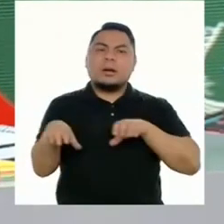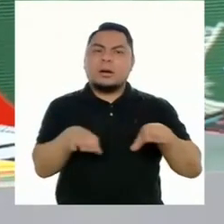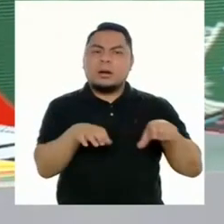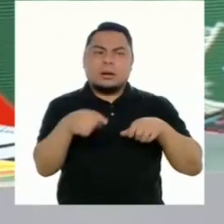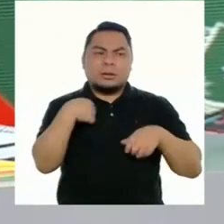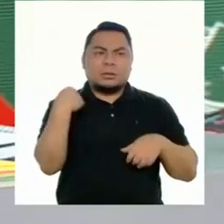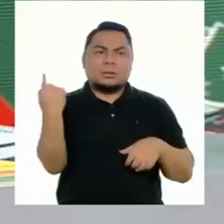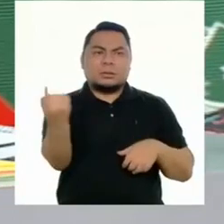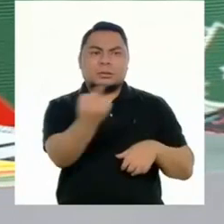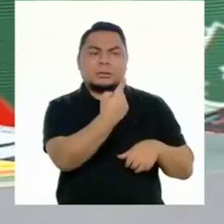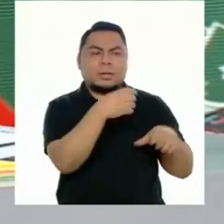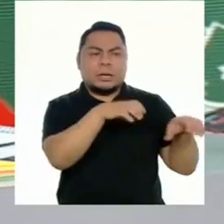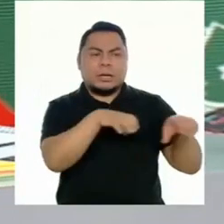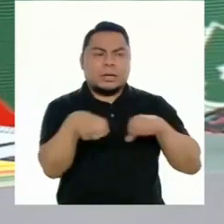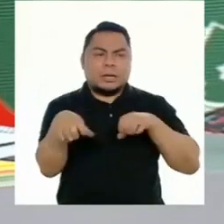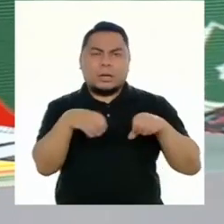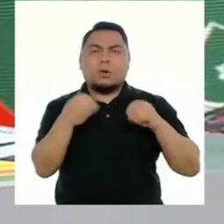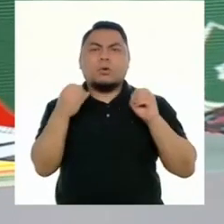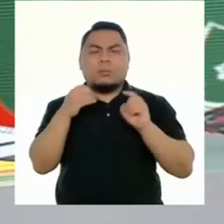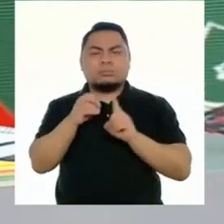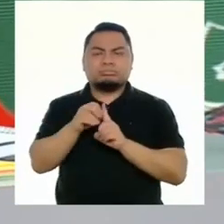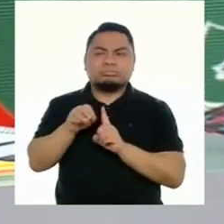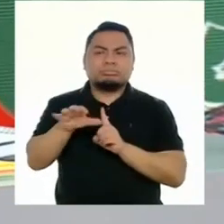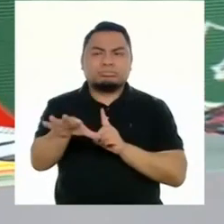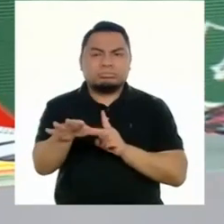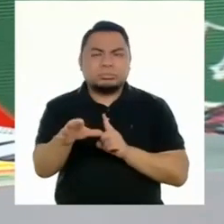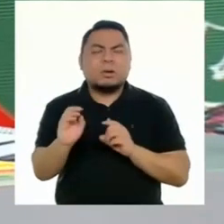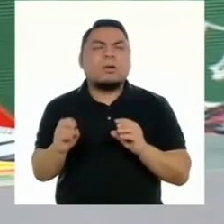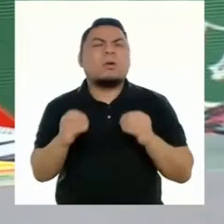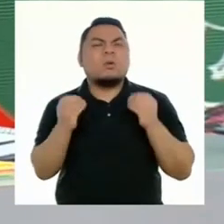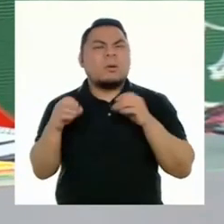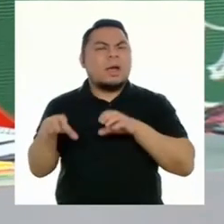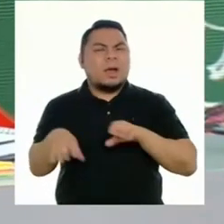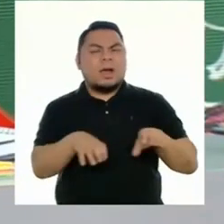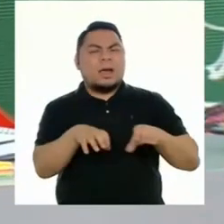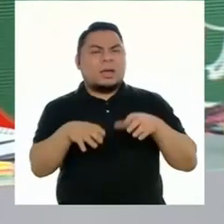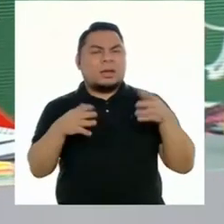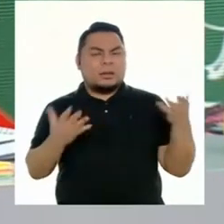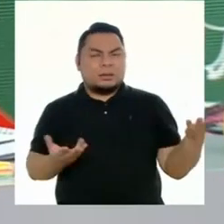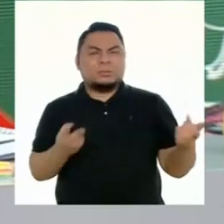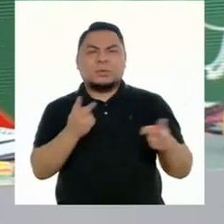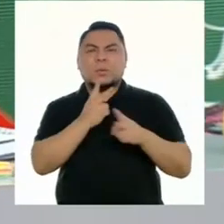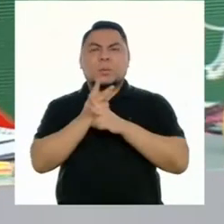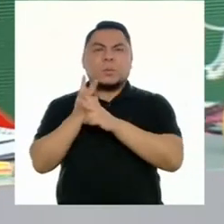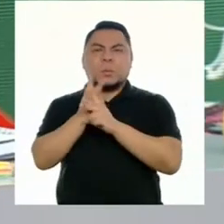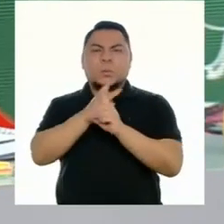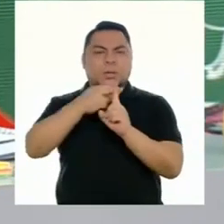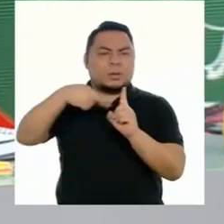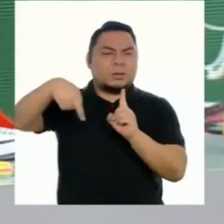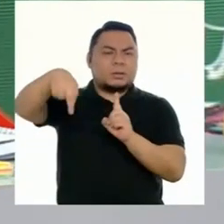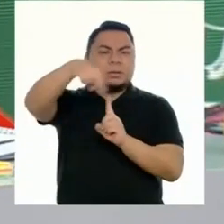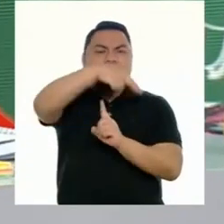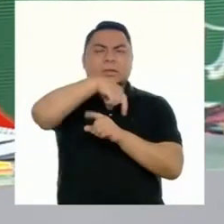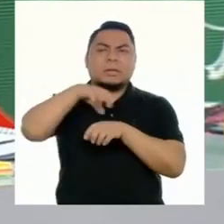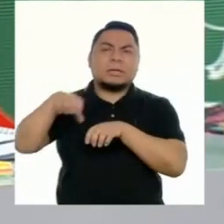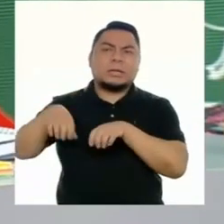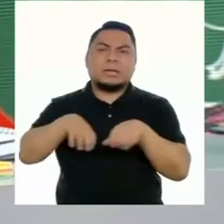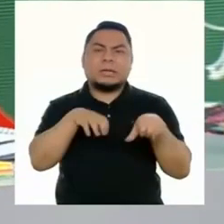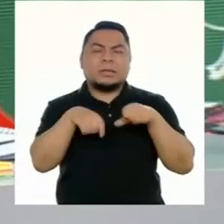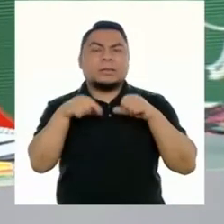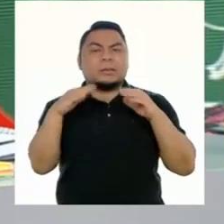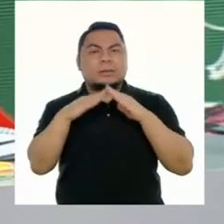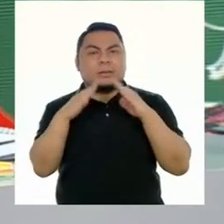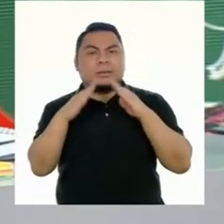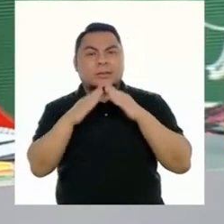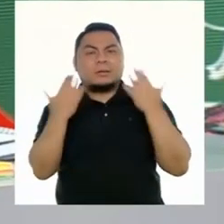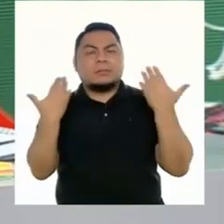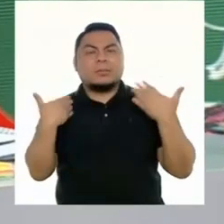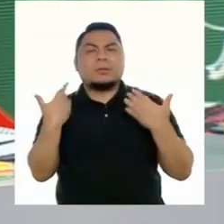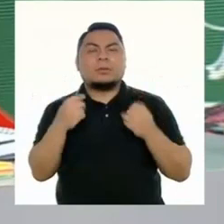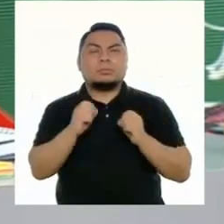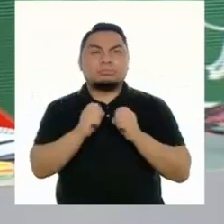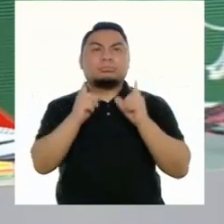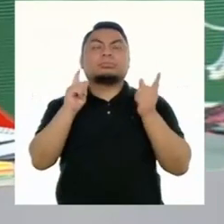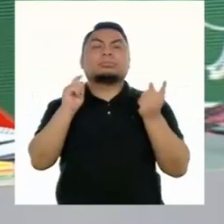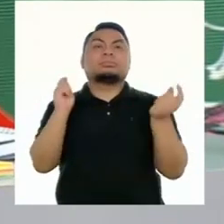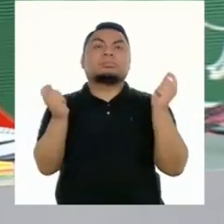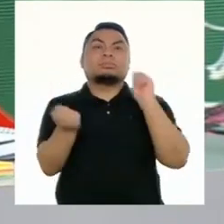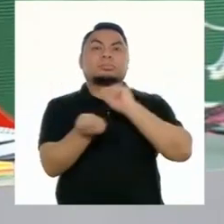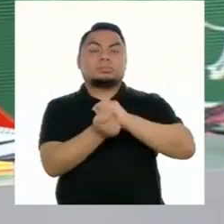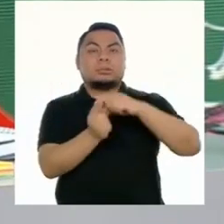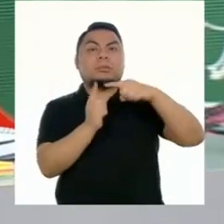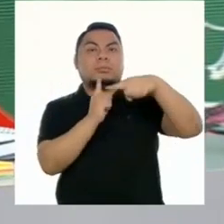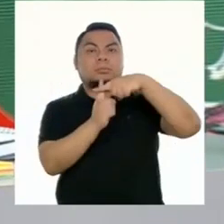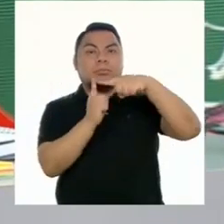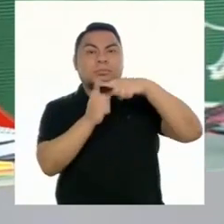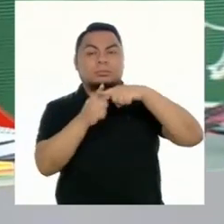acciones influyen en él y qué podemos hacer para cuidar nuestro entorno proponiendo acciones en el hogar para impactar